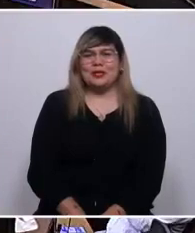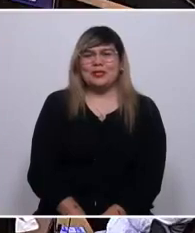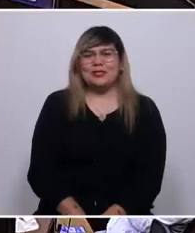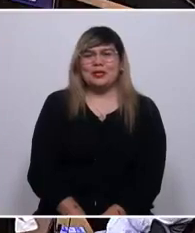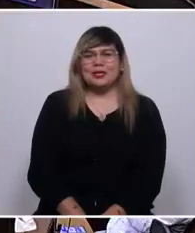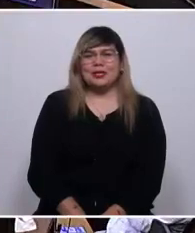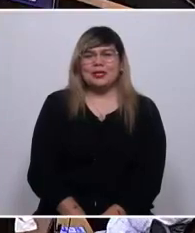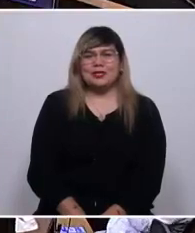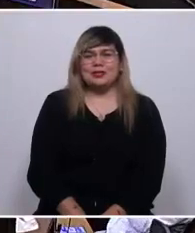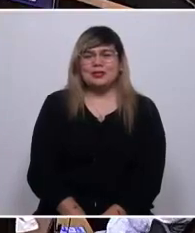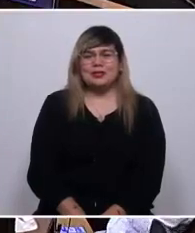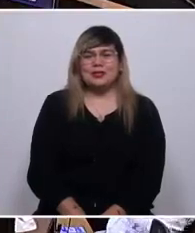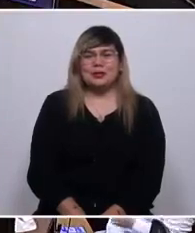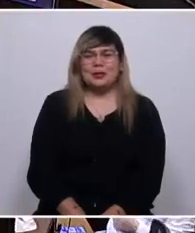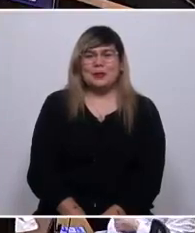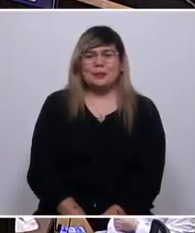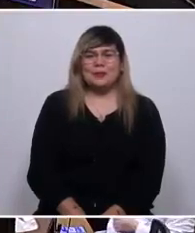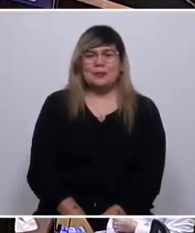Aplausos